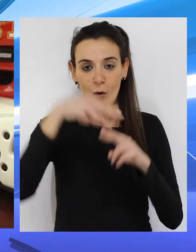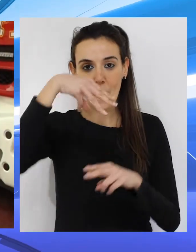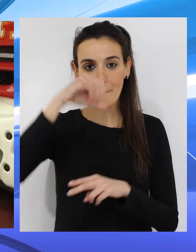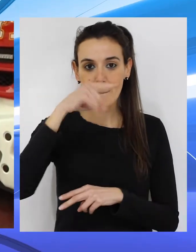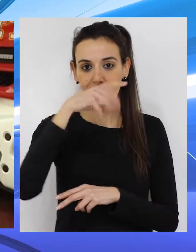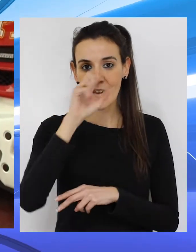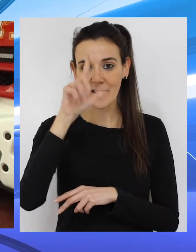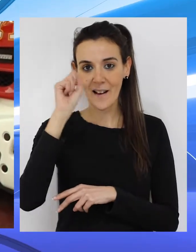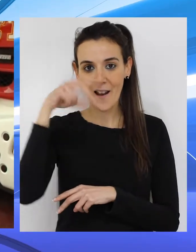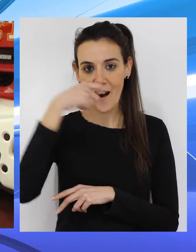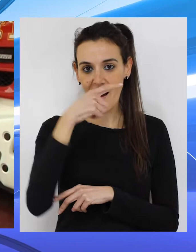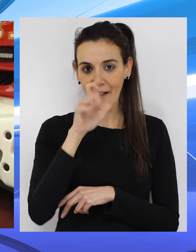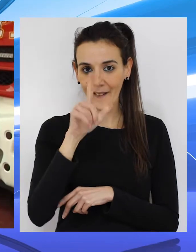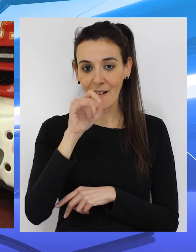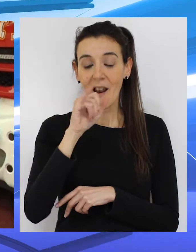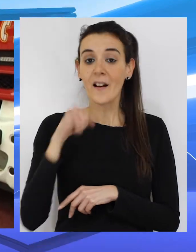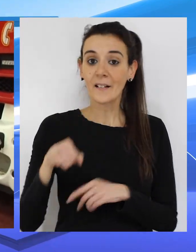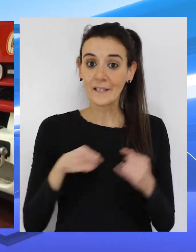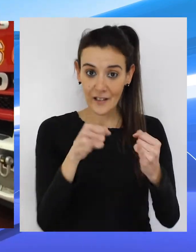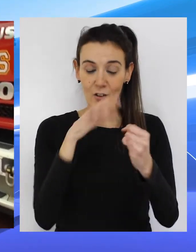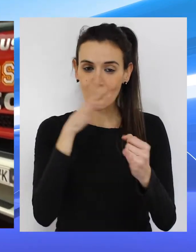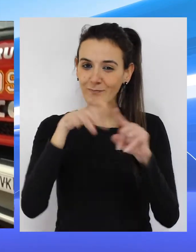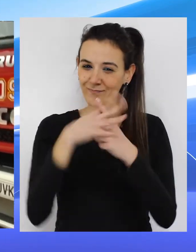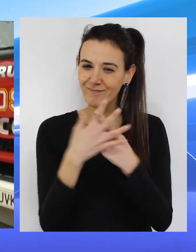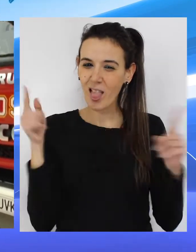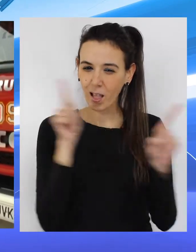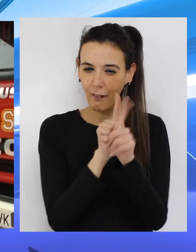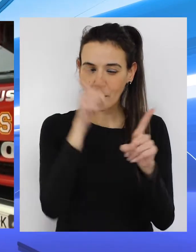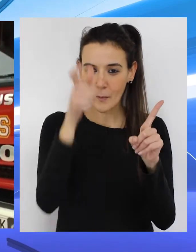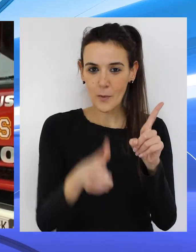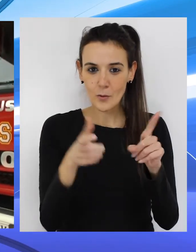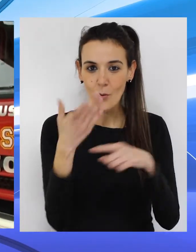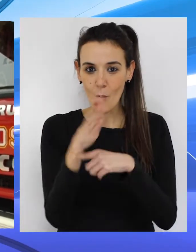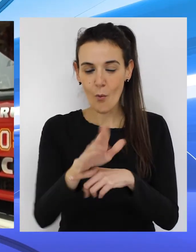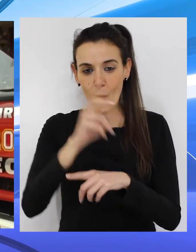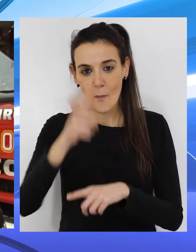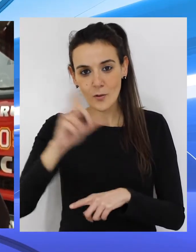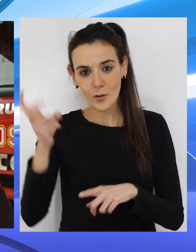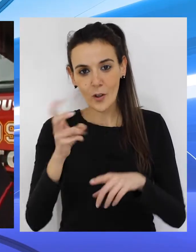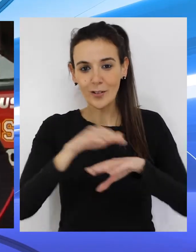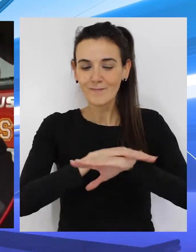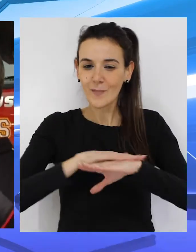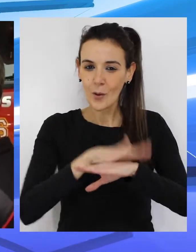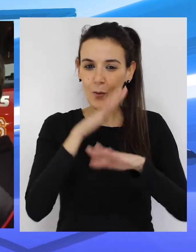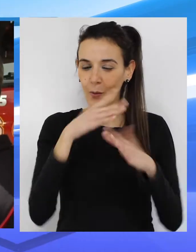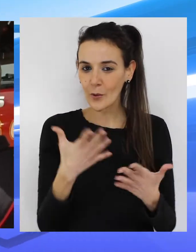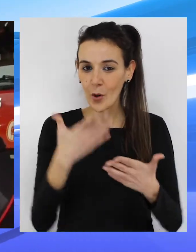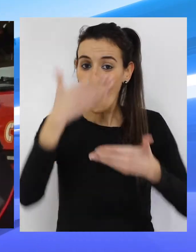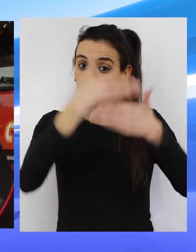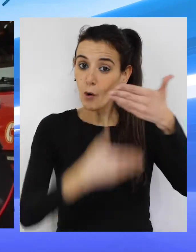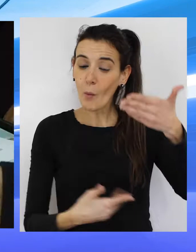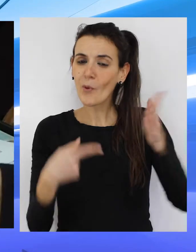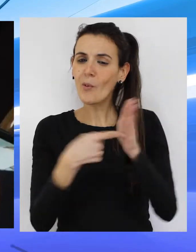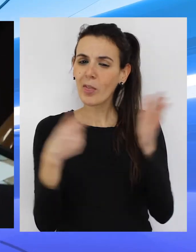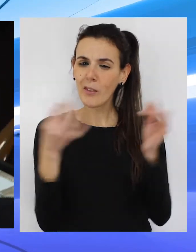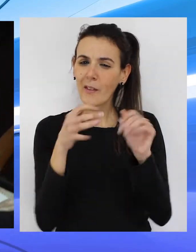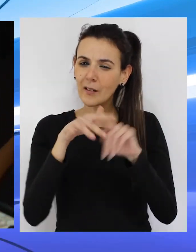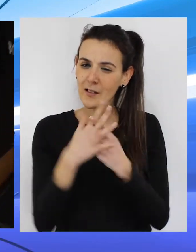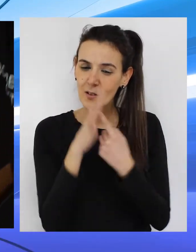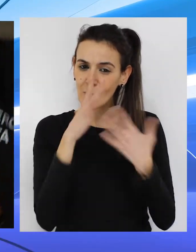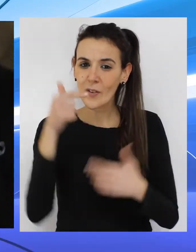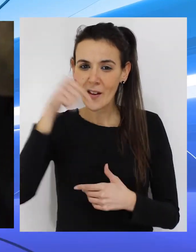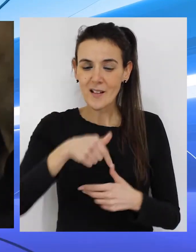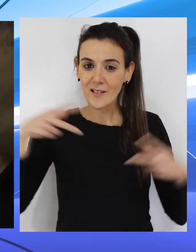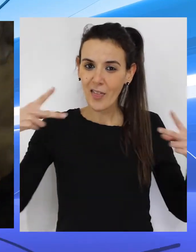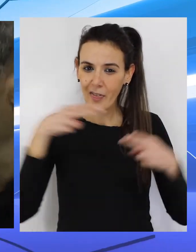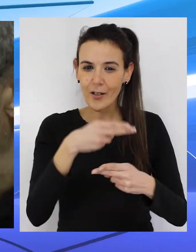Ángel Ríos y su total oposición a nuevo nombramiento previsto por el Gobierno de la ciudad. A través de un comunicado han manifestado que